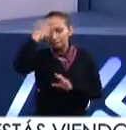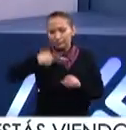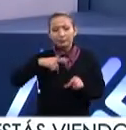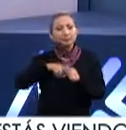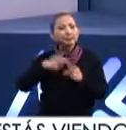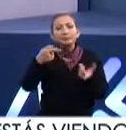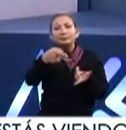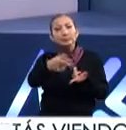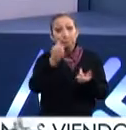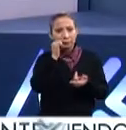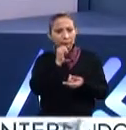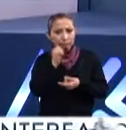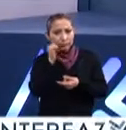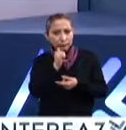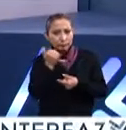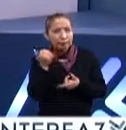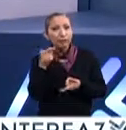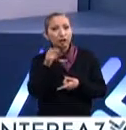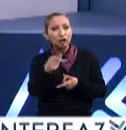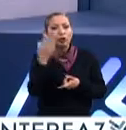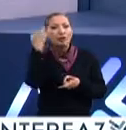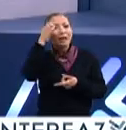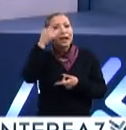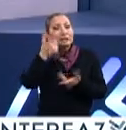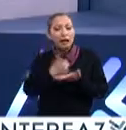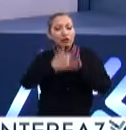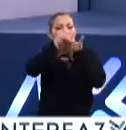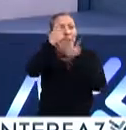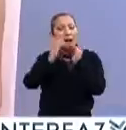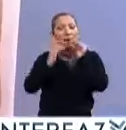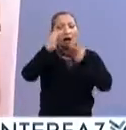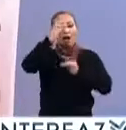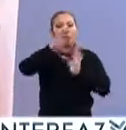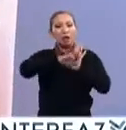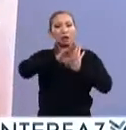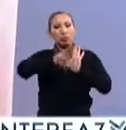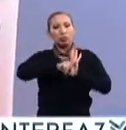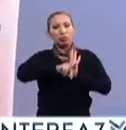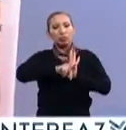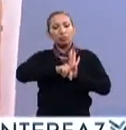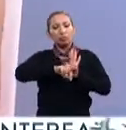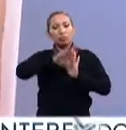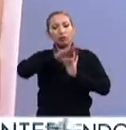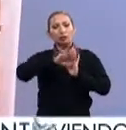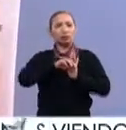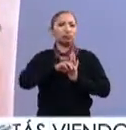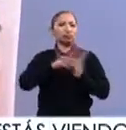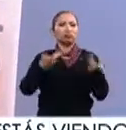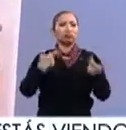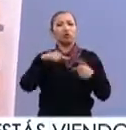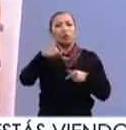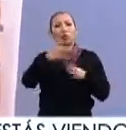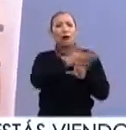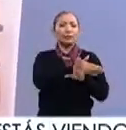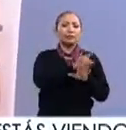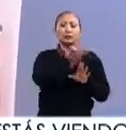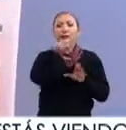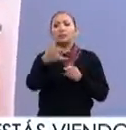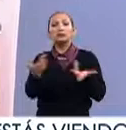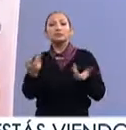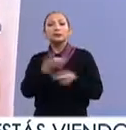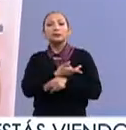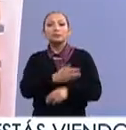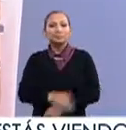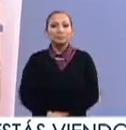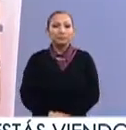personal, Mario Antonio, siempre pues este tipo de experiencias nos ayudan a crecer, a madurar, ¿cómo te ves a ti mismo antes y después de esta